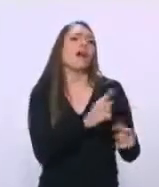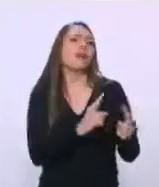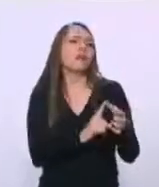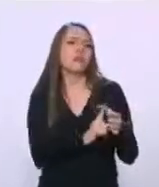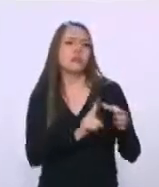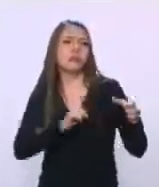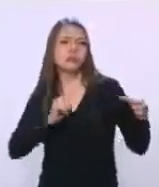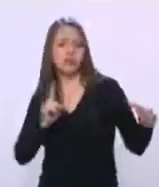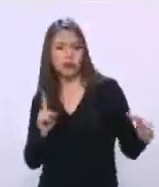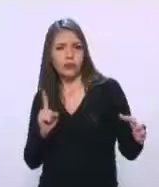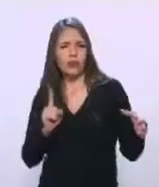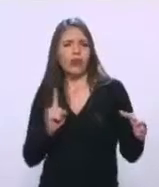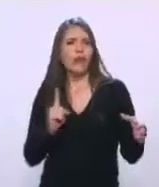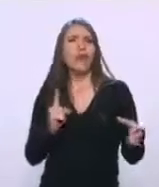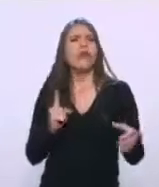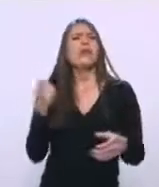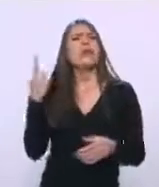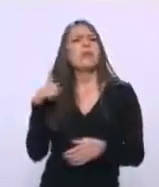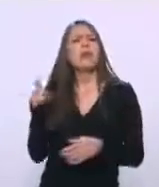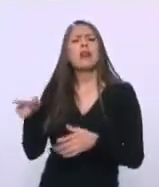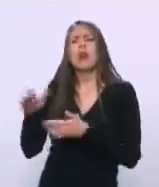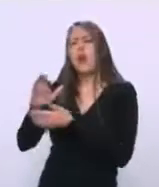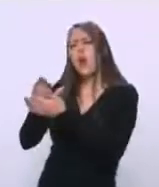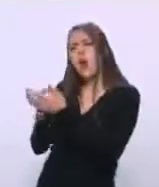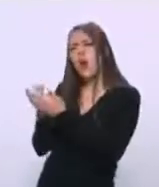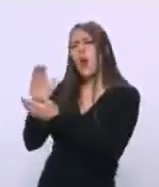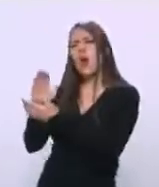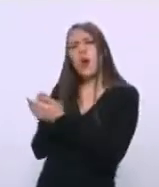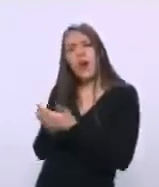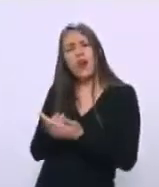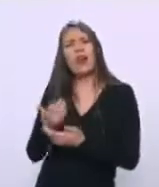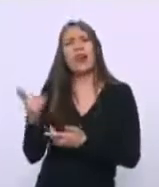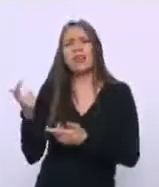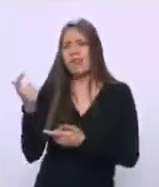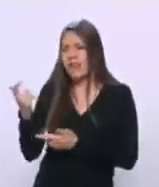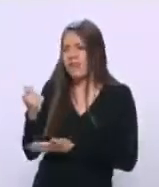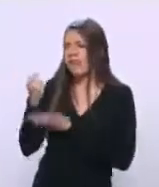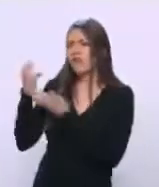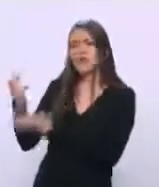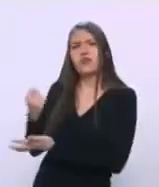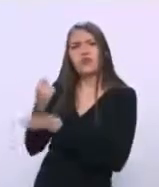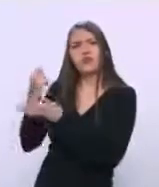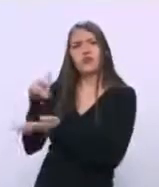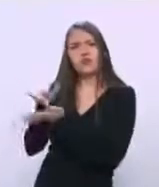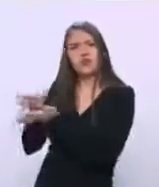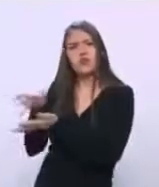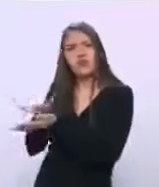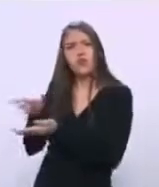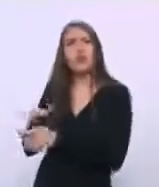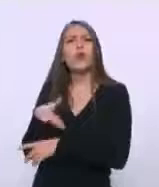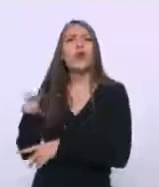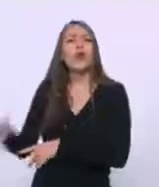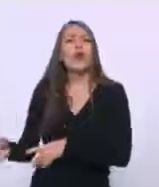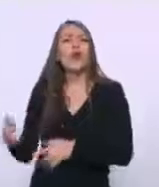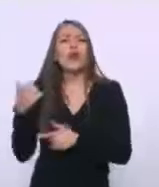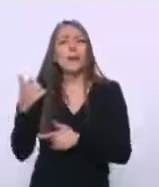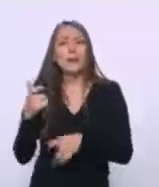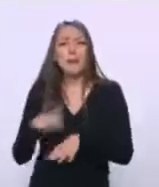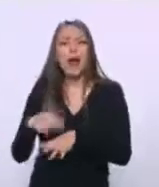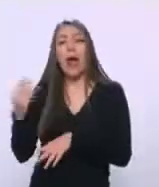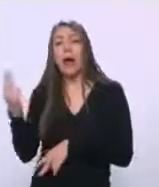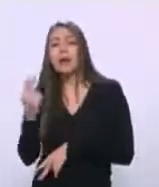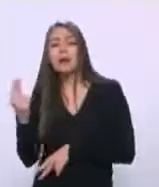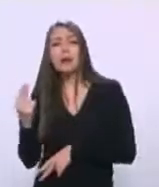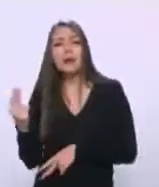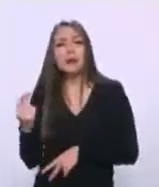contratos que se le dieron y con estos dineros que mencionas que se le sumaron porque ellos se atrasaban en el encargo? ¿Son de